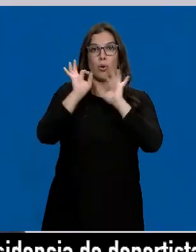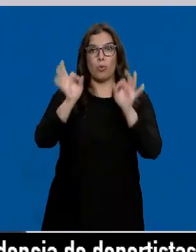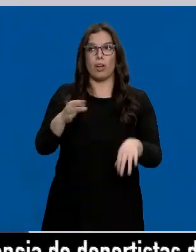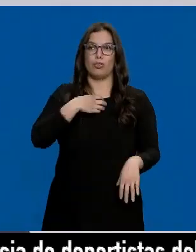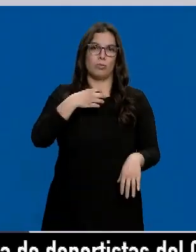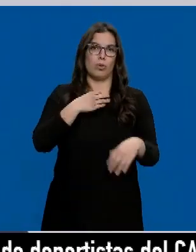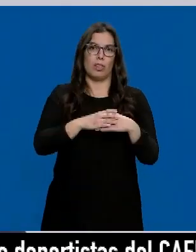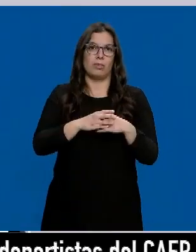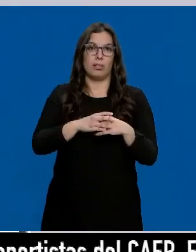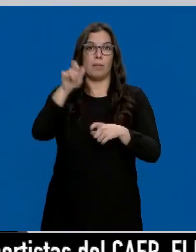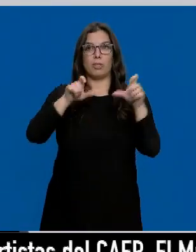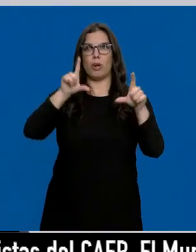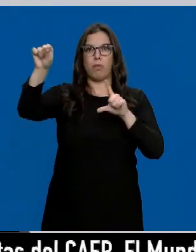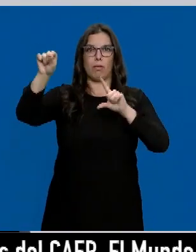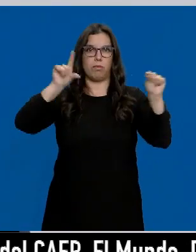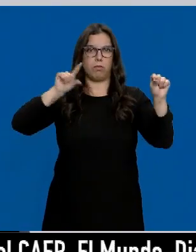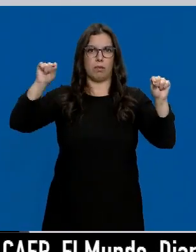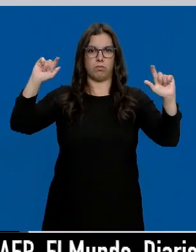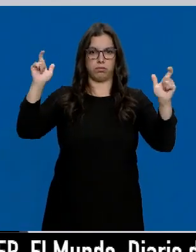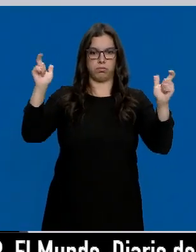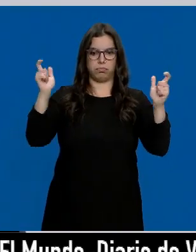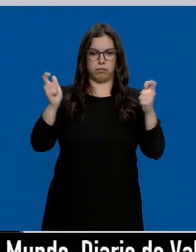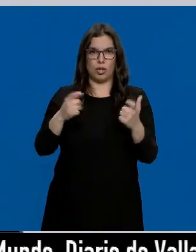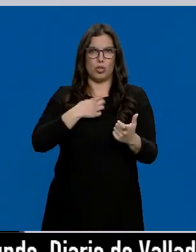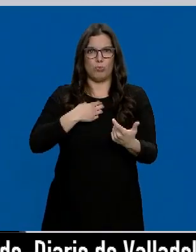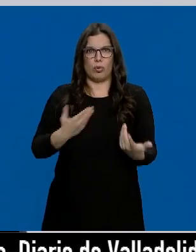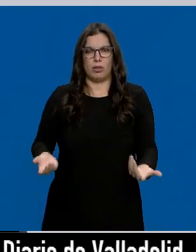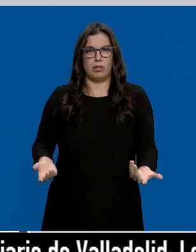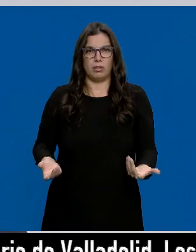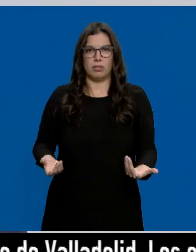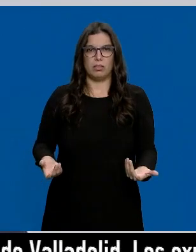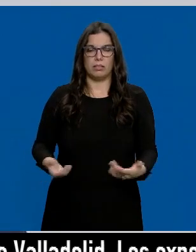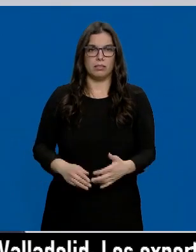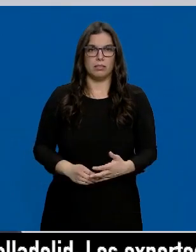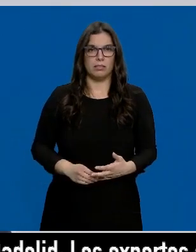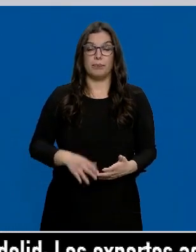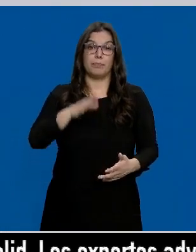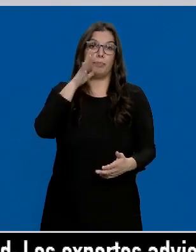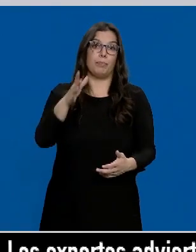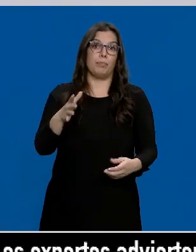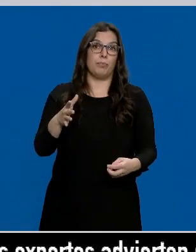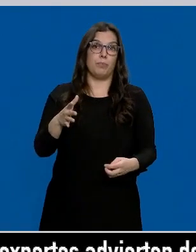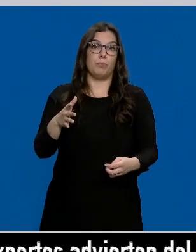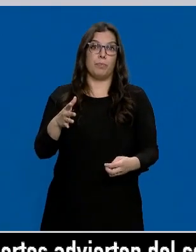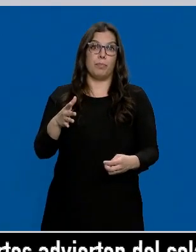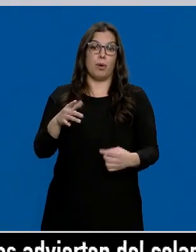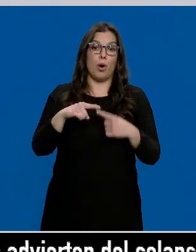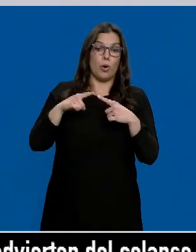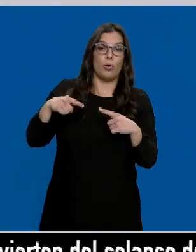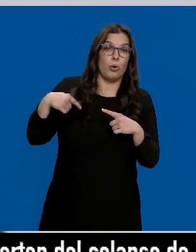No podemos seguir perdiendo población en el medio rural, pues porque nos va en ello